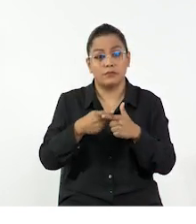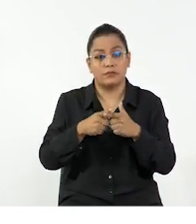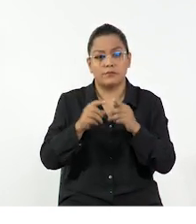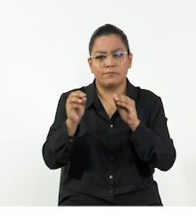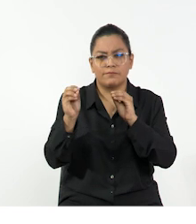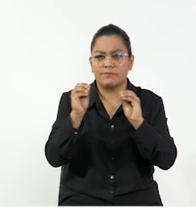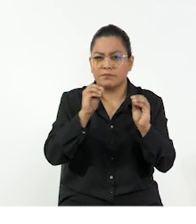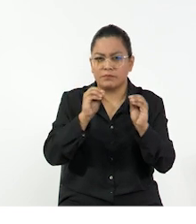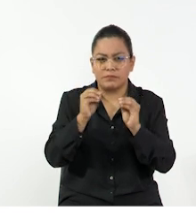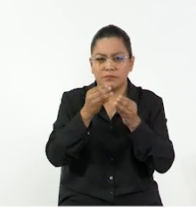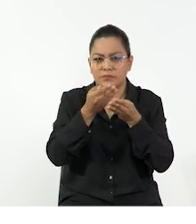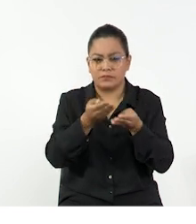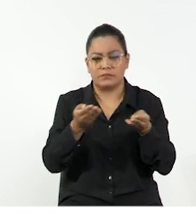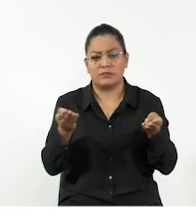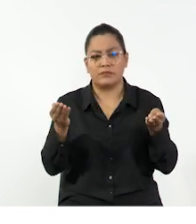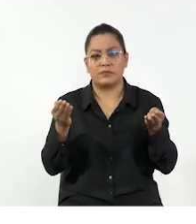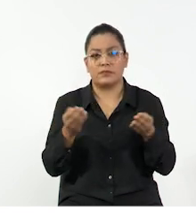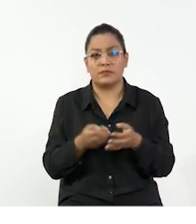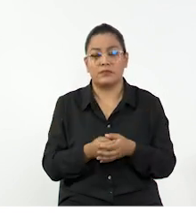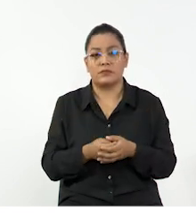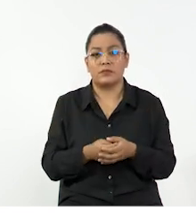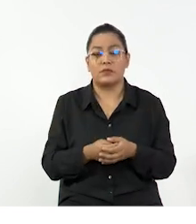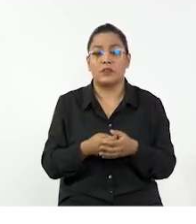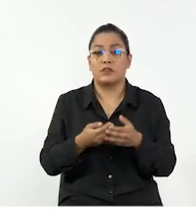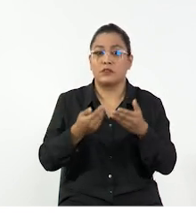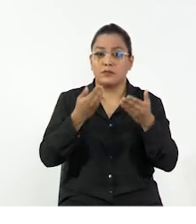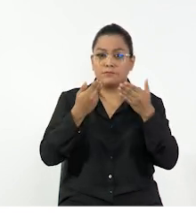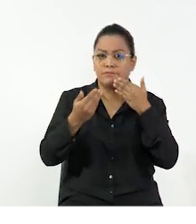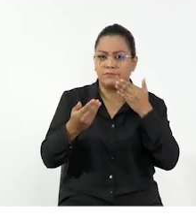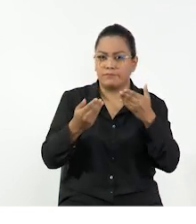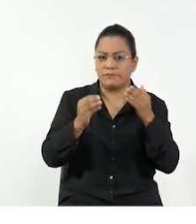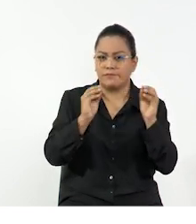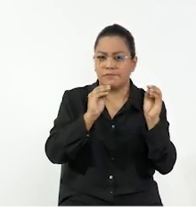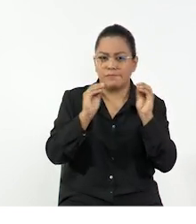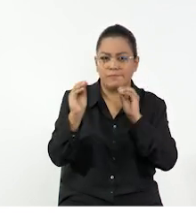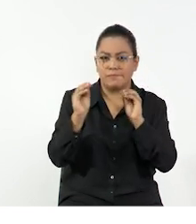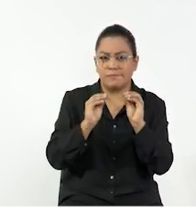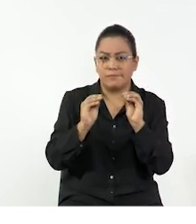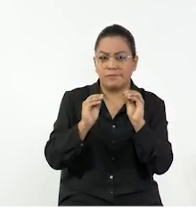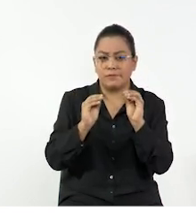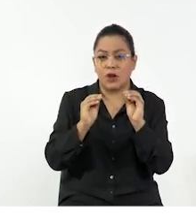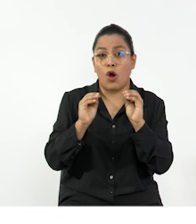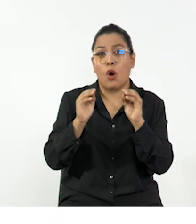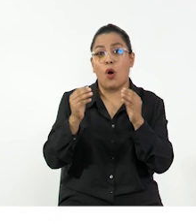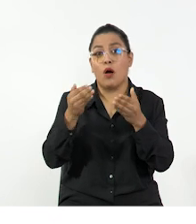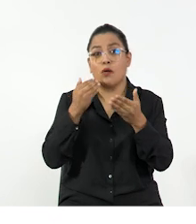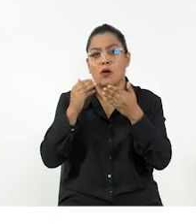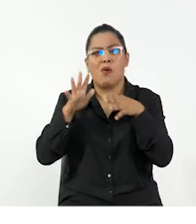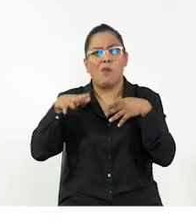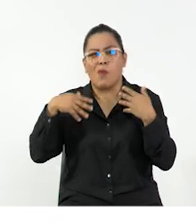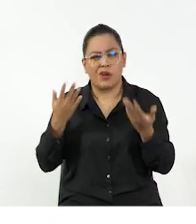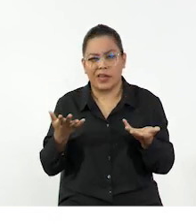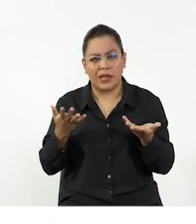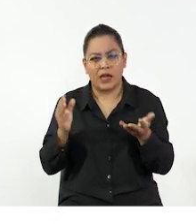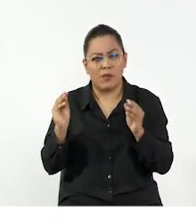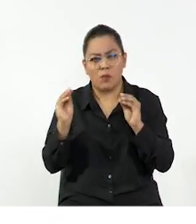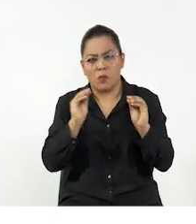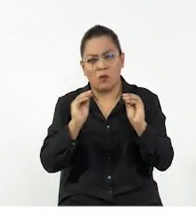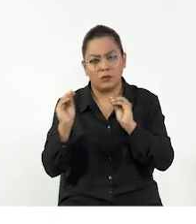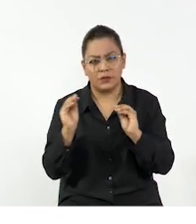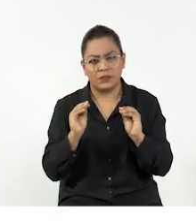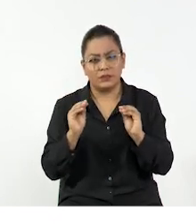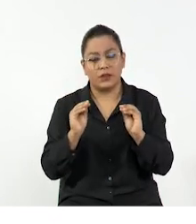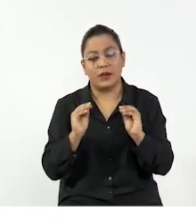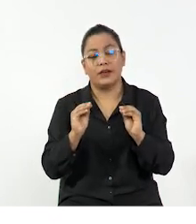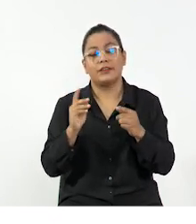La mecánica así estudia el movimiento de los cuerpos desde una descripción de este movimiento hasta una descripción de